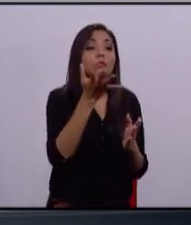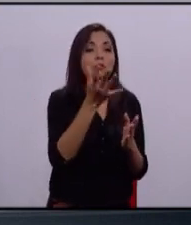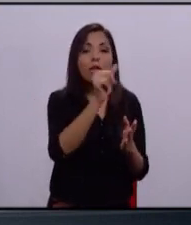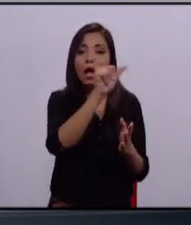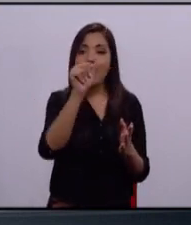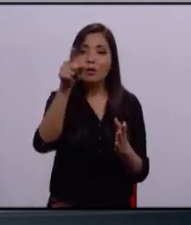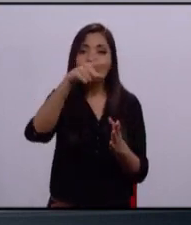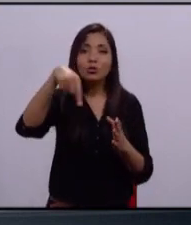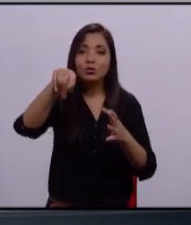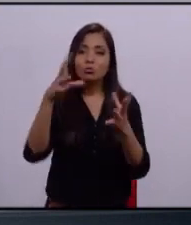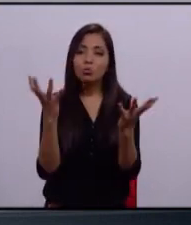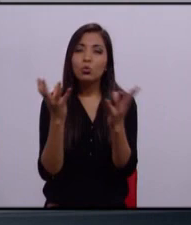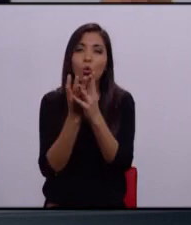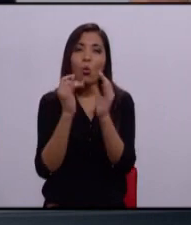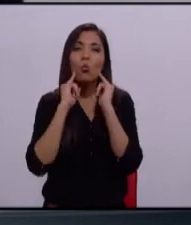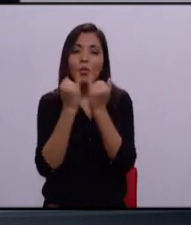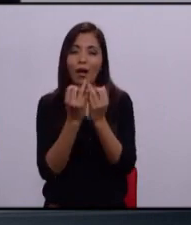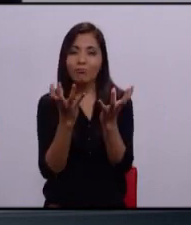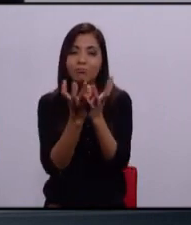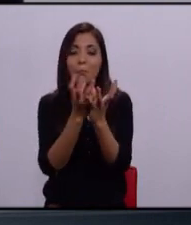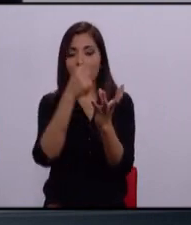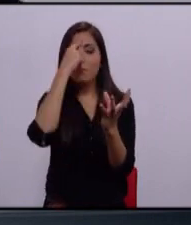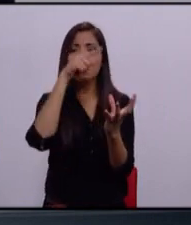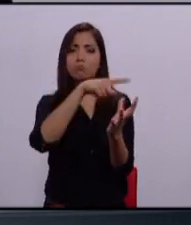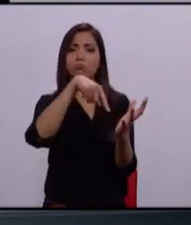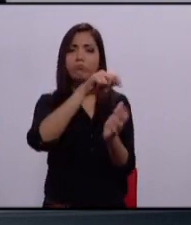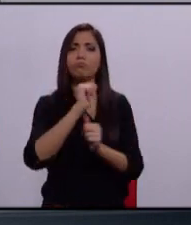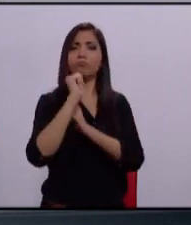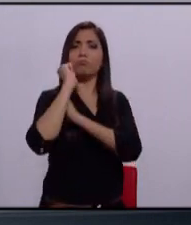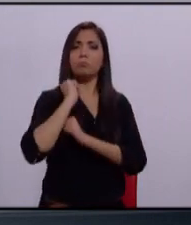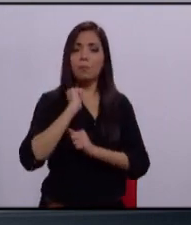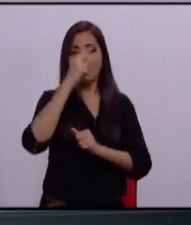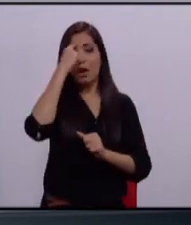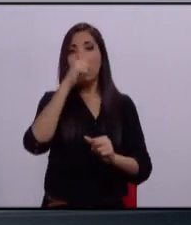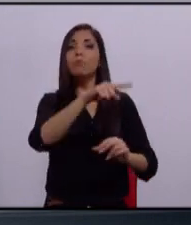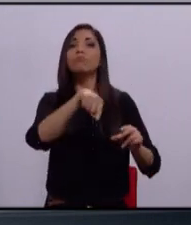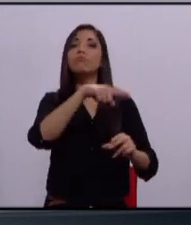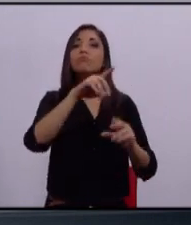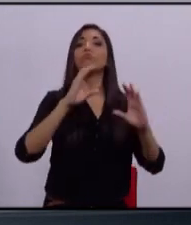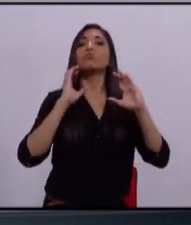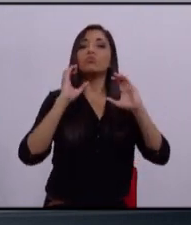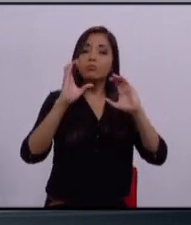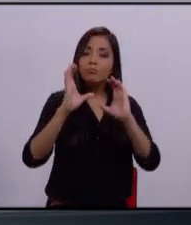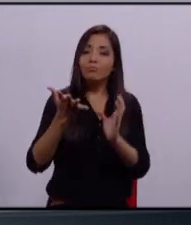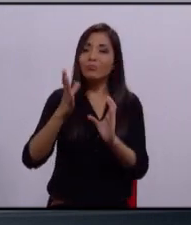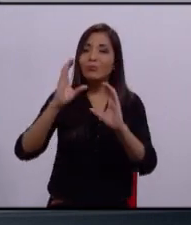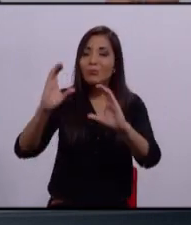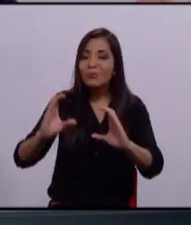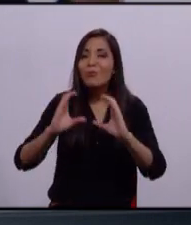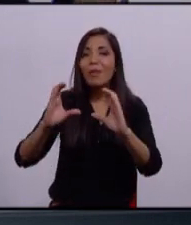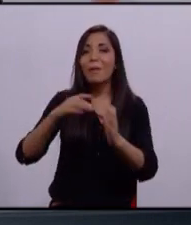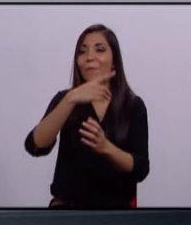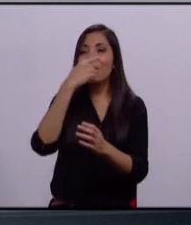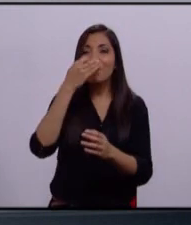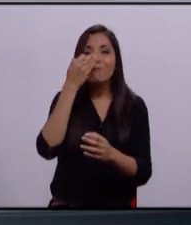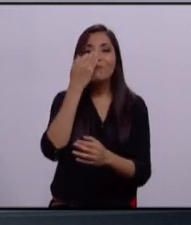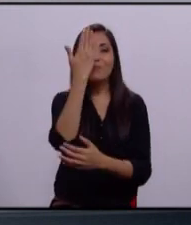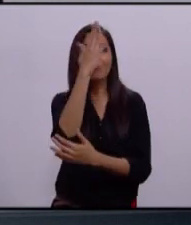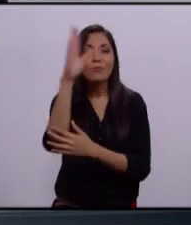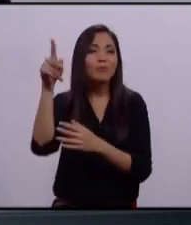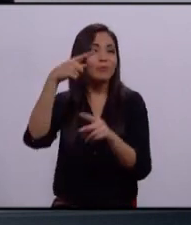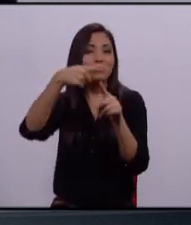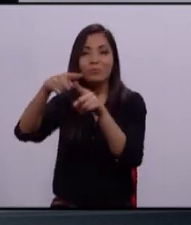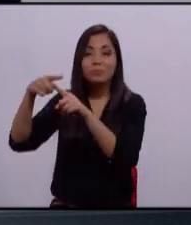de las juntas de colonos para que se hagan cargo de los parques públicos, de los balizamientos y sobre todo del alumbrado